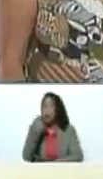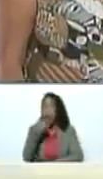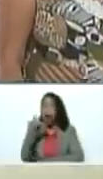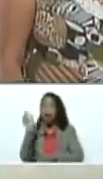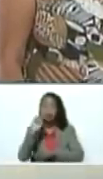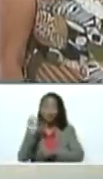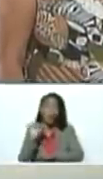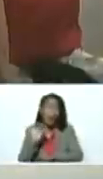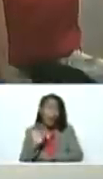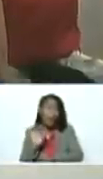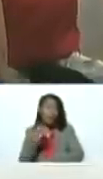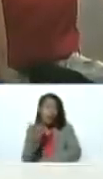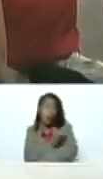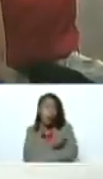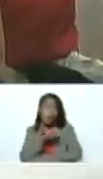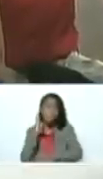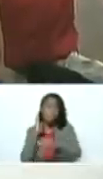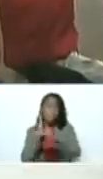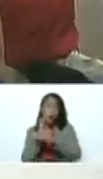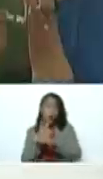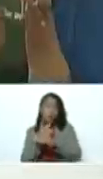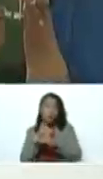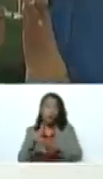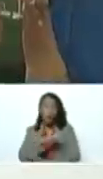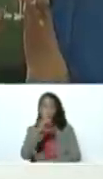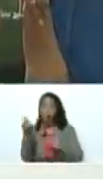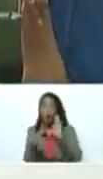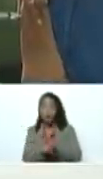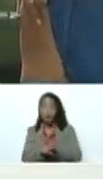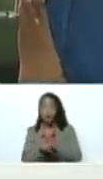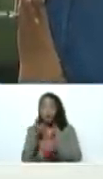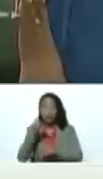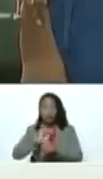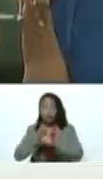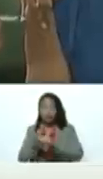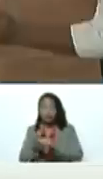neutralizar totalmente el coronavirus.